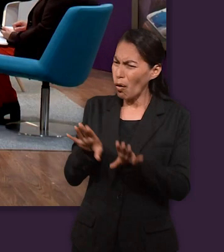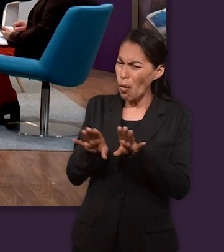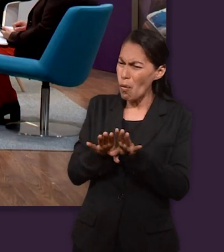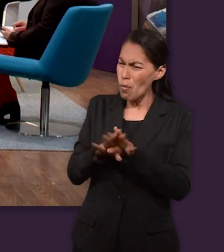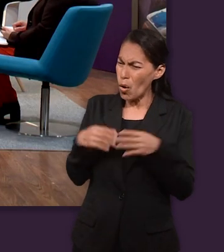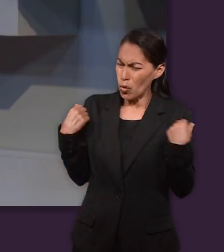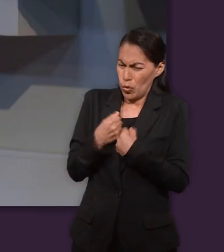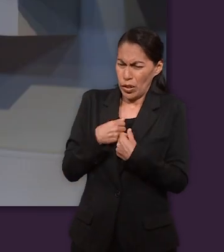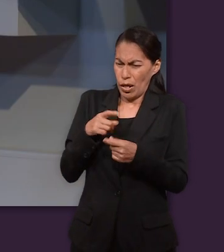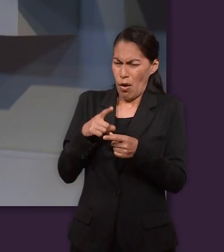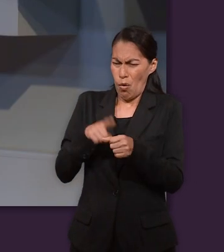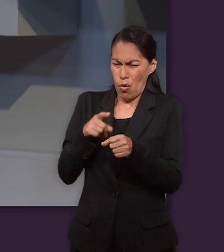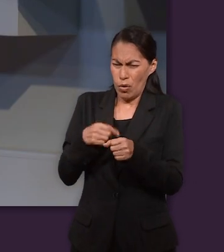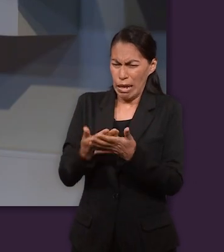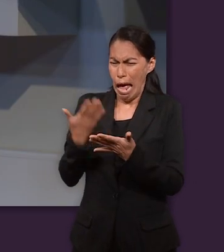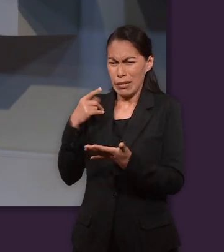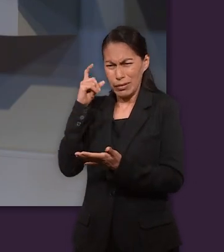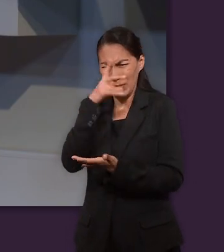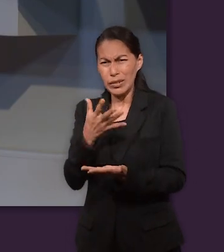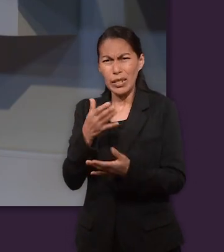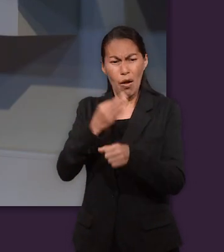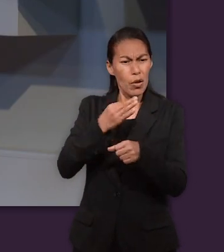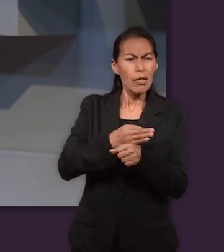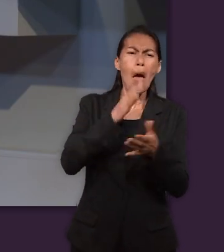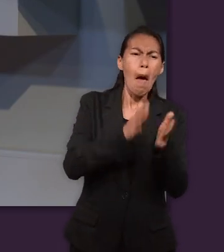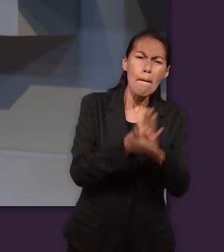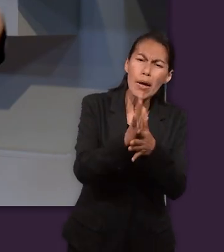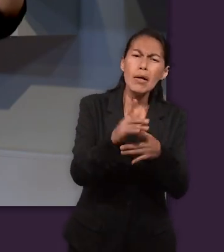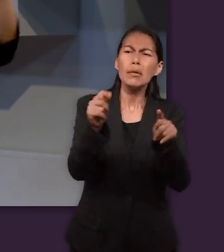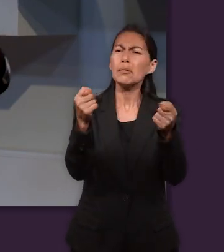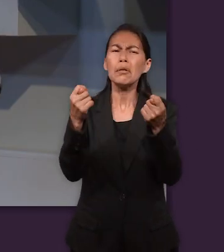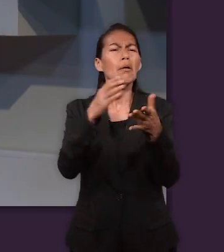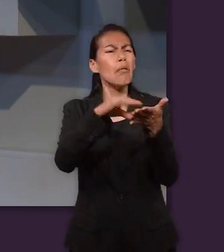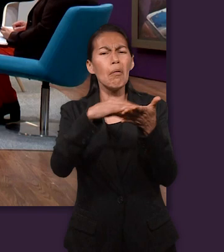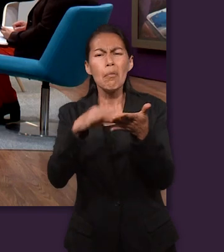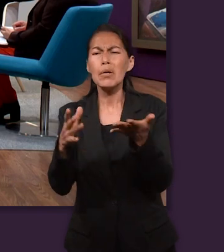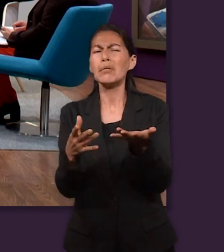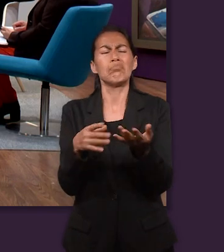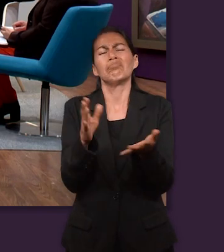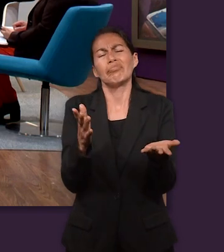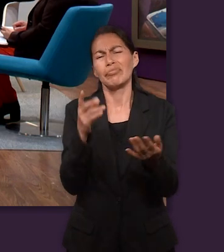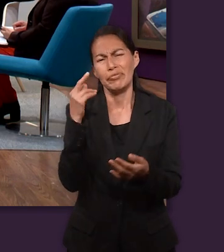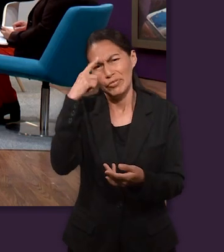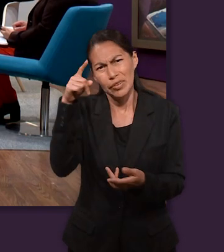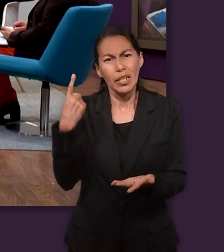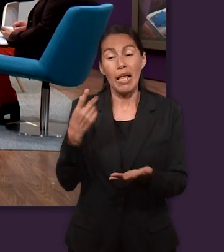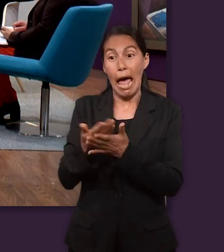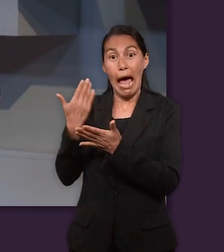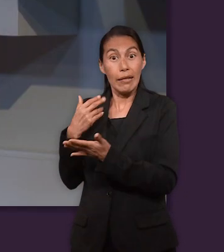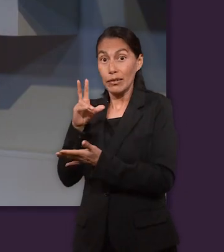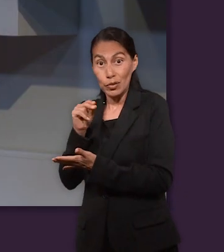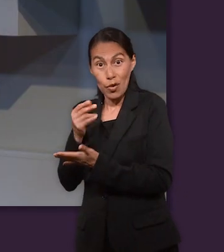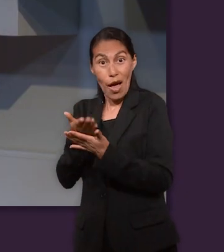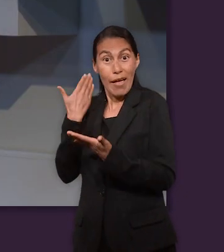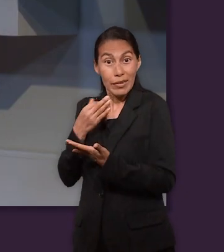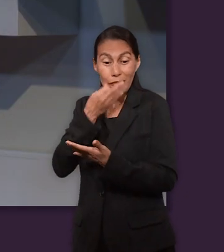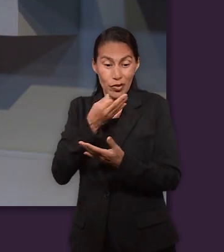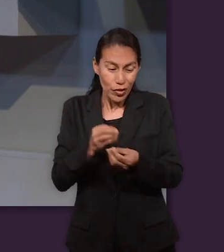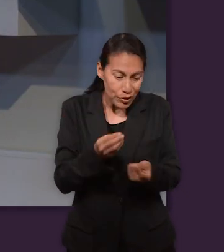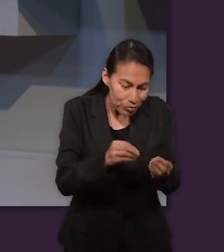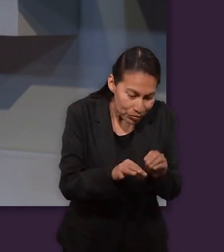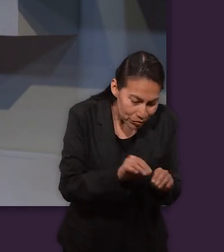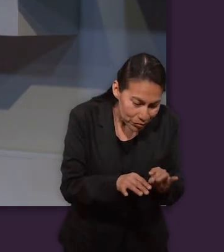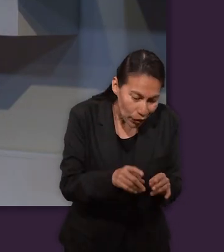esa túnica, esa distinción? No era muy fácil en esos tiempos. Ahorita uno va y compra la ropa, ¿no? Pero en esos tiempos tener una túnica de